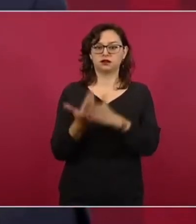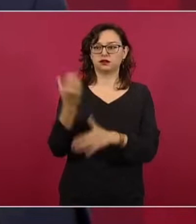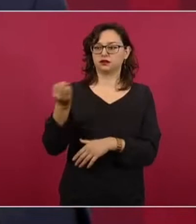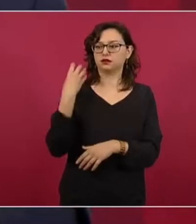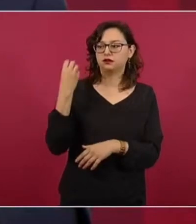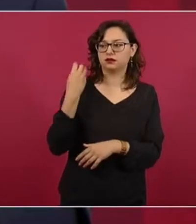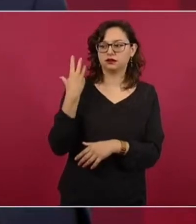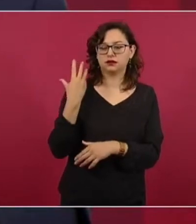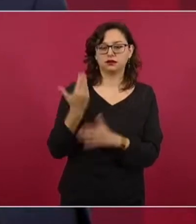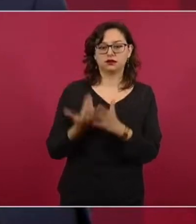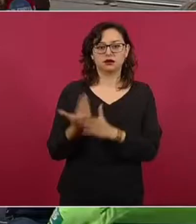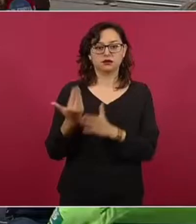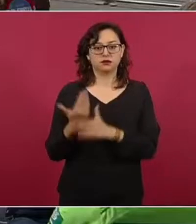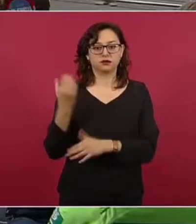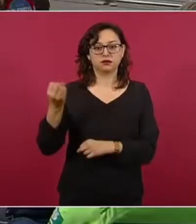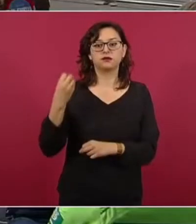¿En martes?